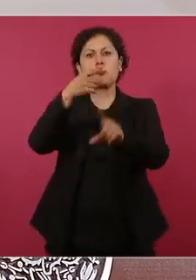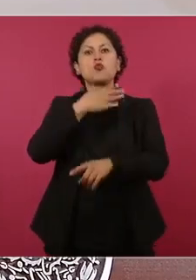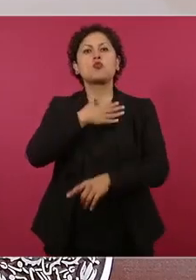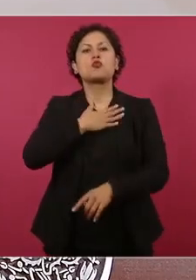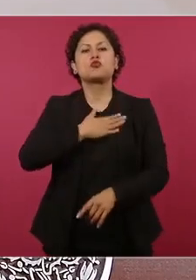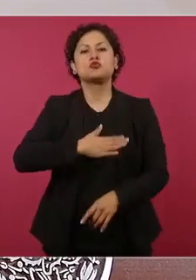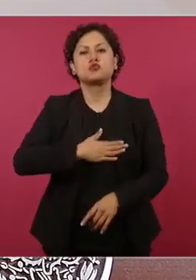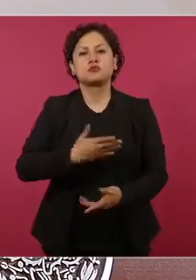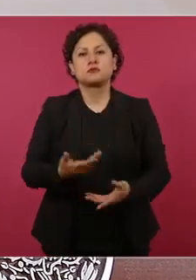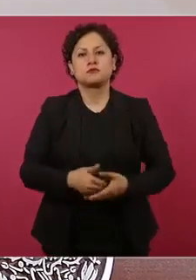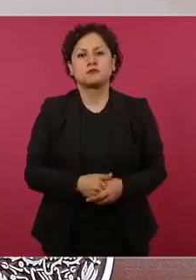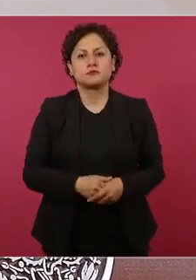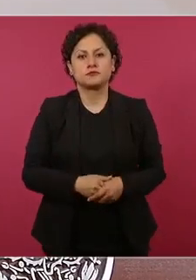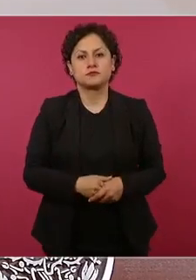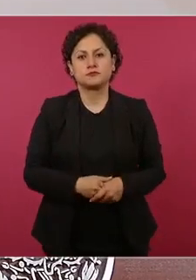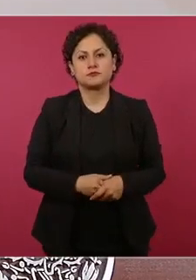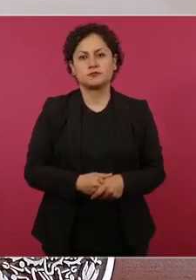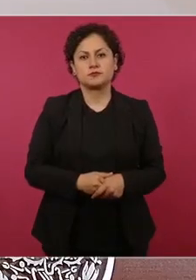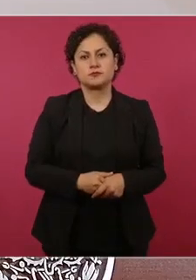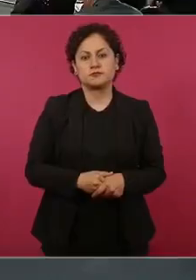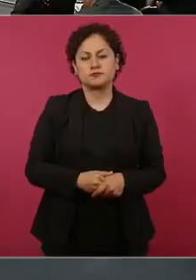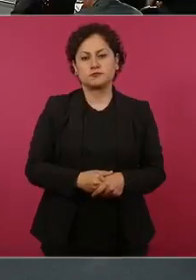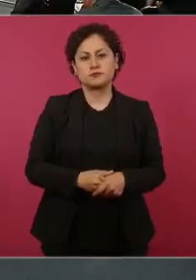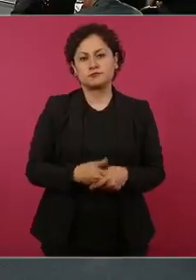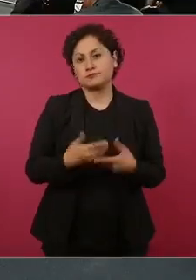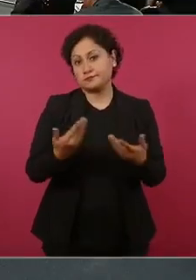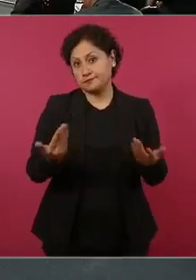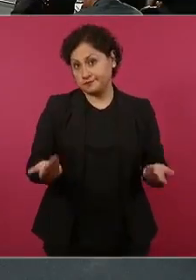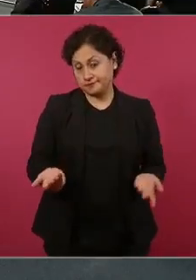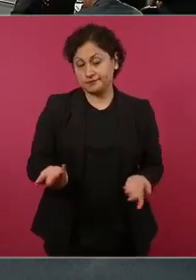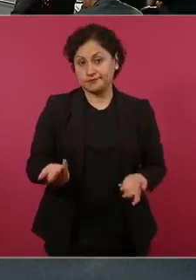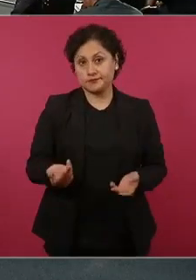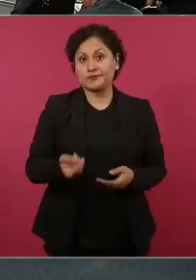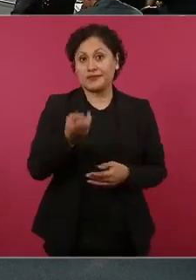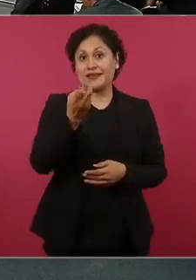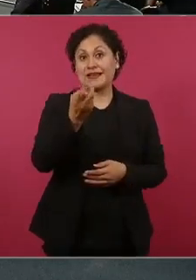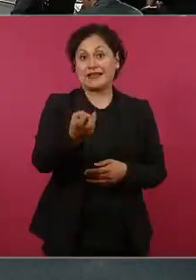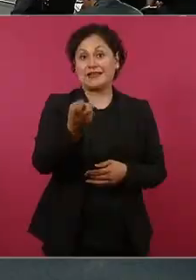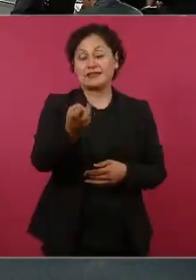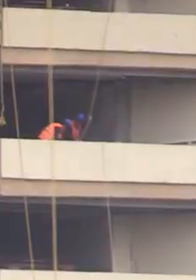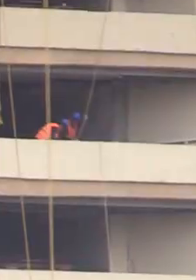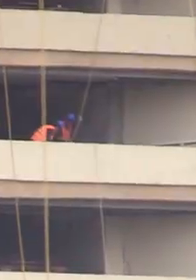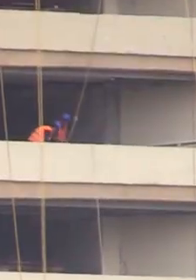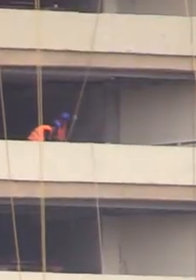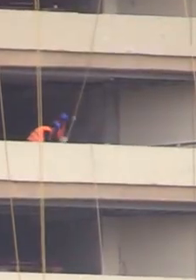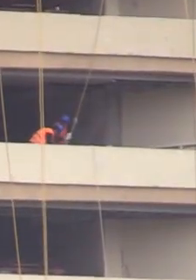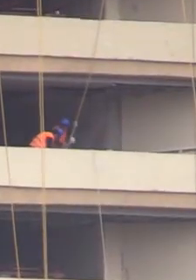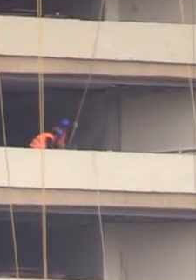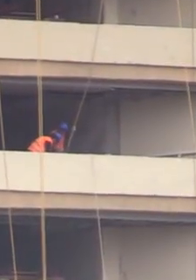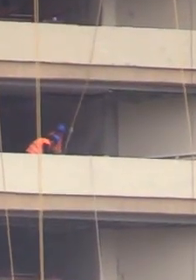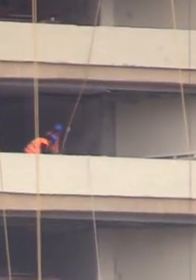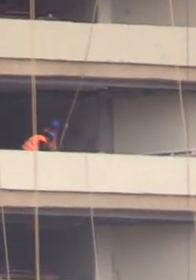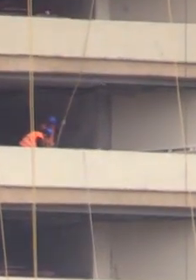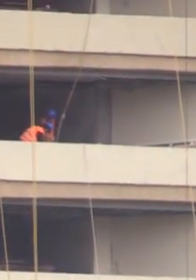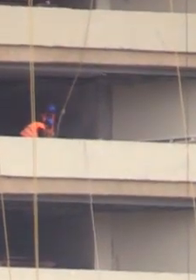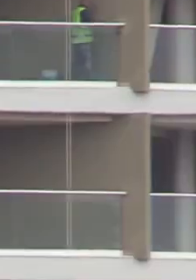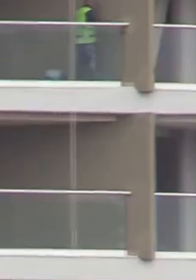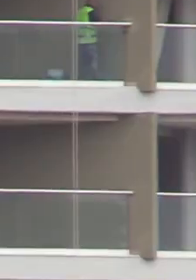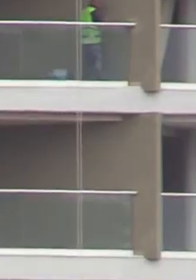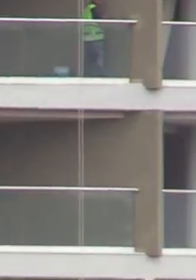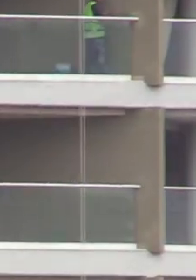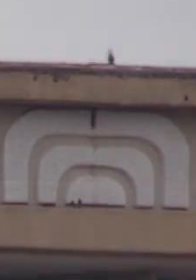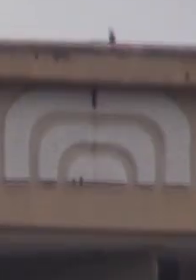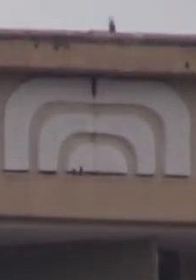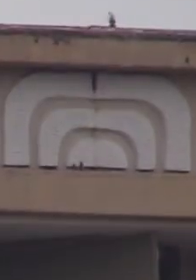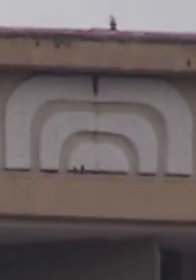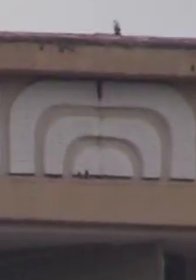El presidente Andrés Manuel López Obrador adelantó que visitara el municipio de Acapulco para evaluar los trabajos de reconstrucción